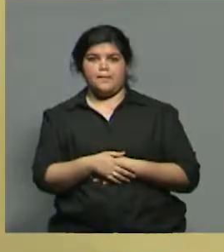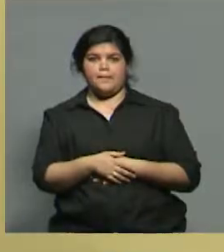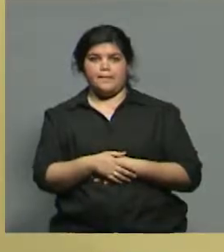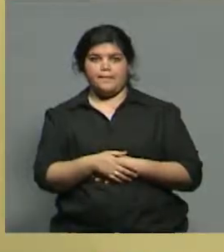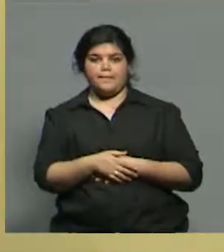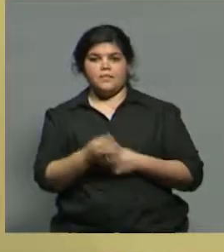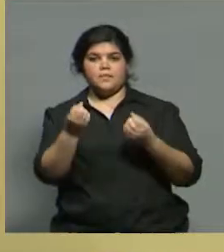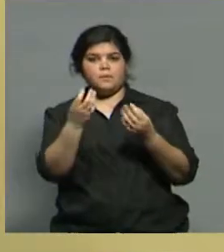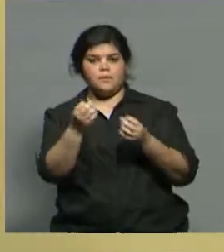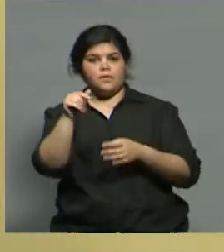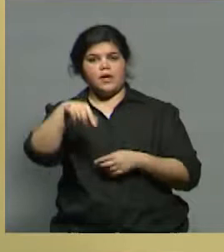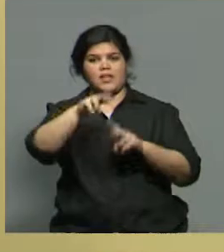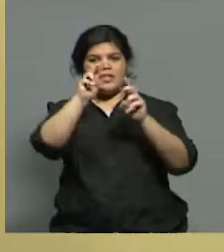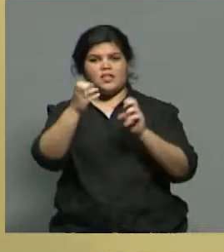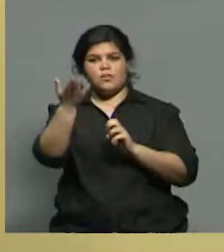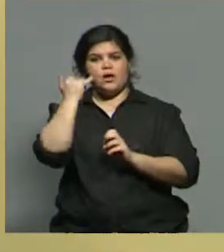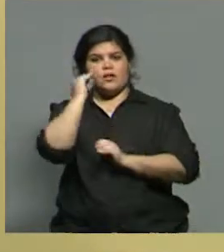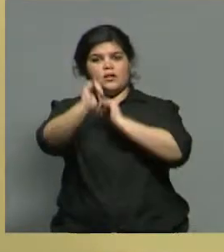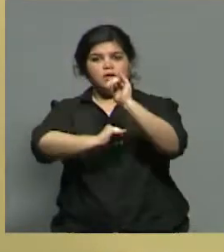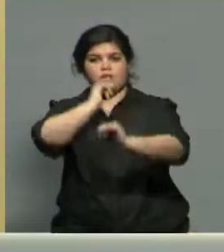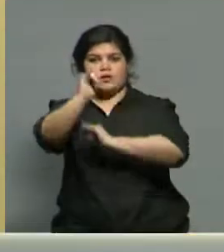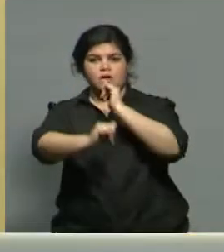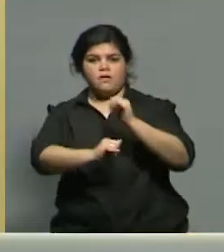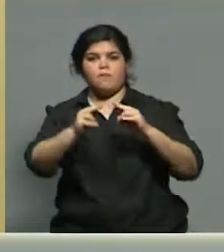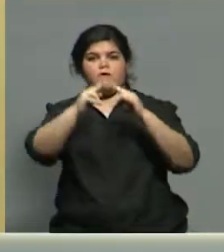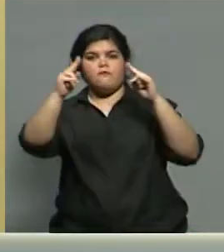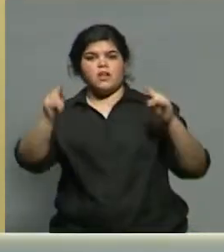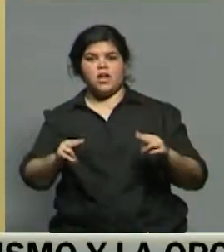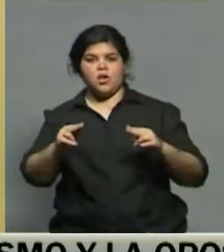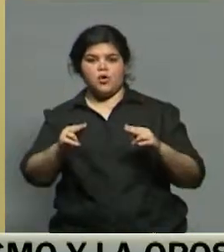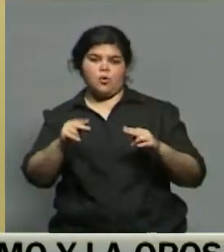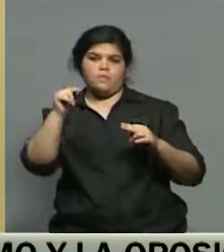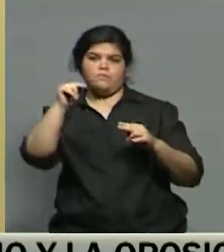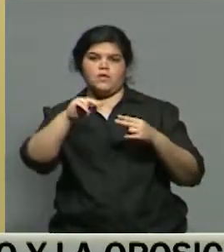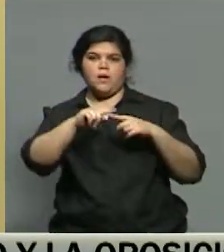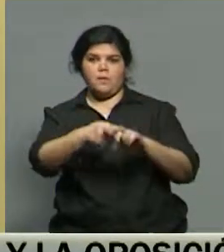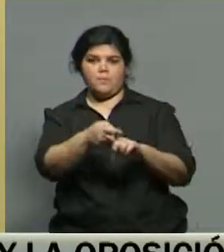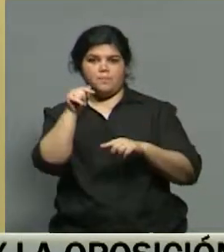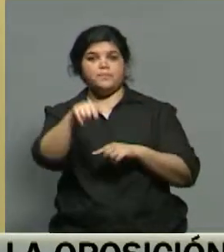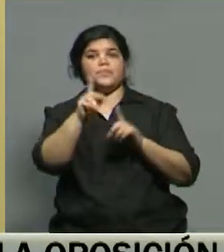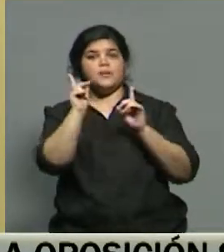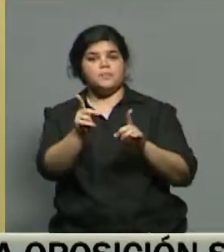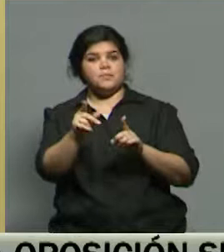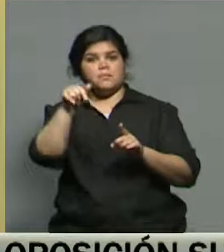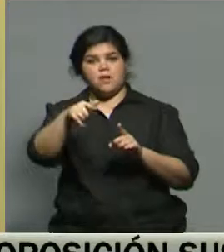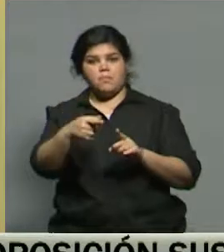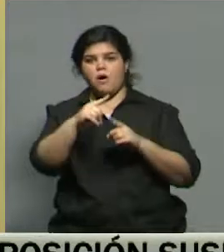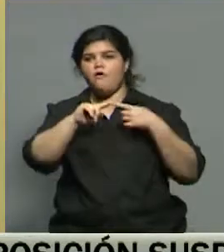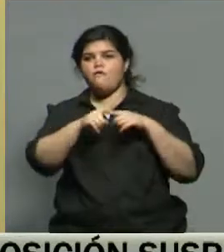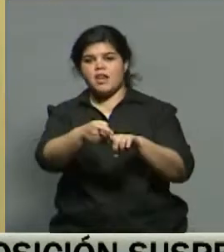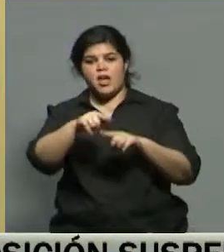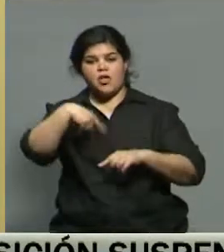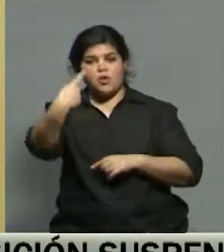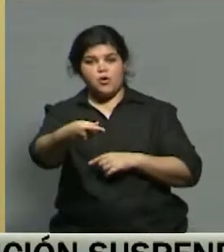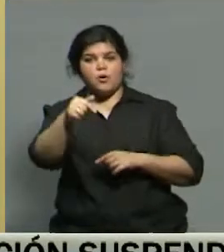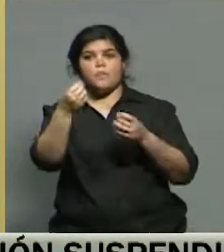Bien, hablamos en los títulos de los feriados puentes del 2018 y sobre todo los próximos feriados que quedan, porque